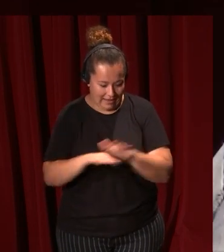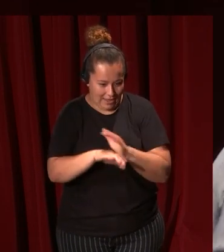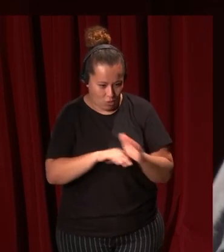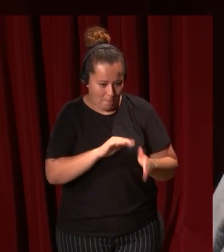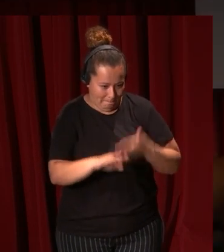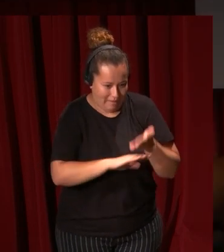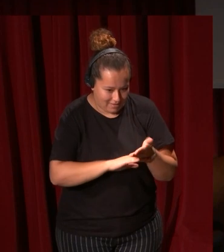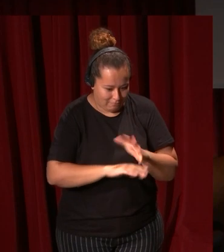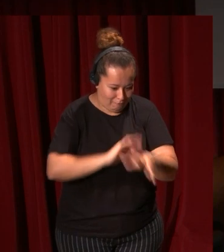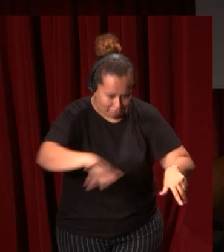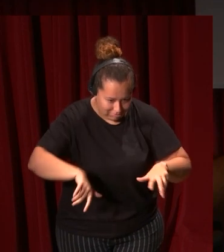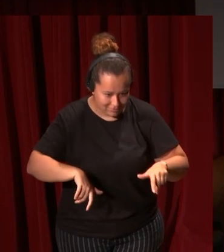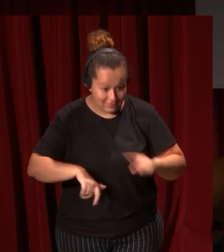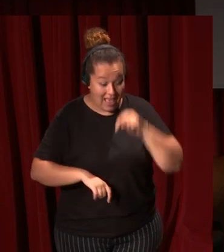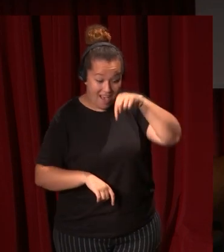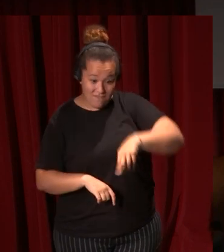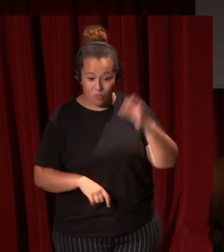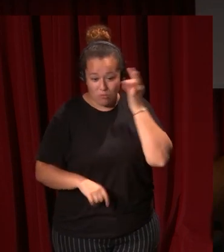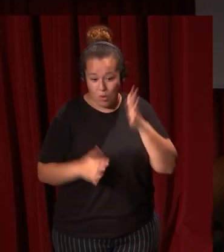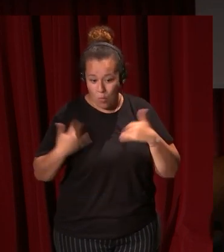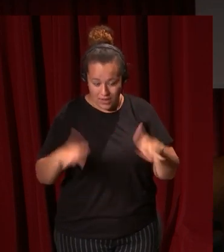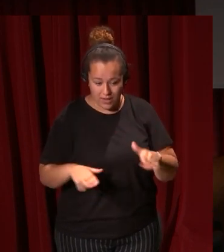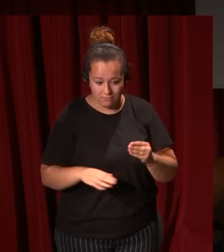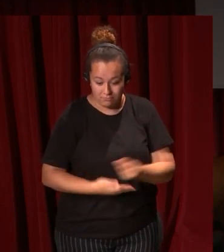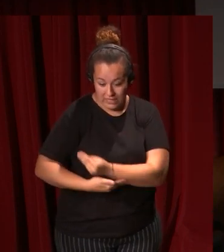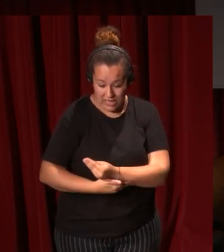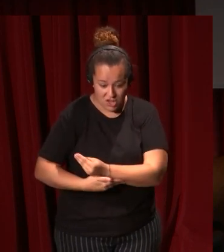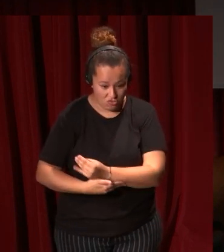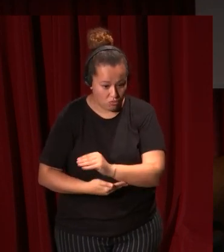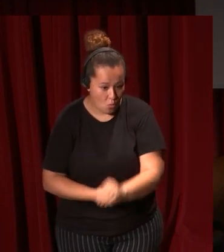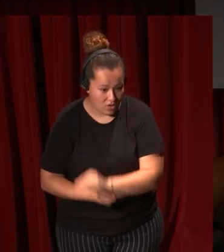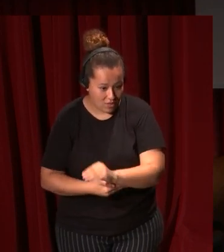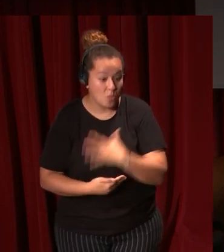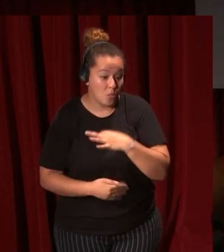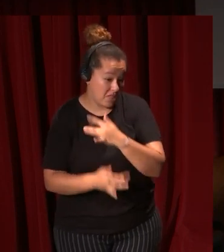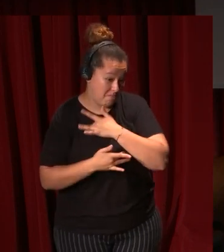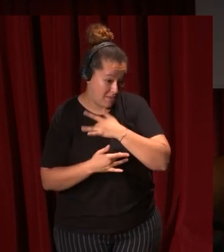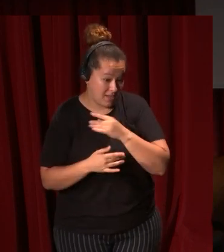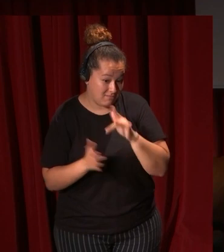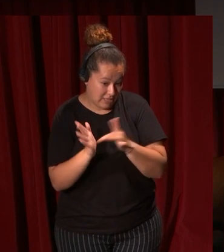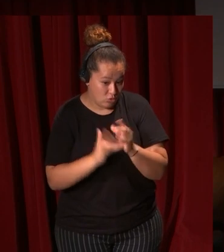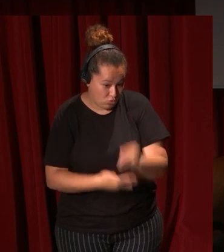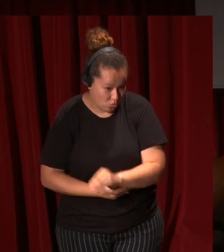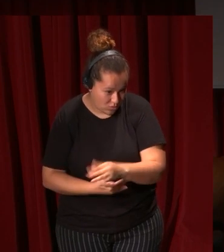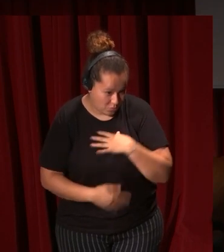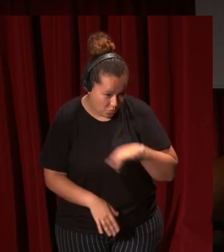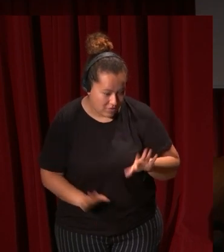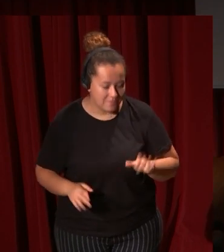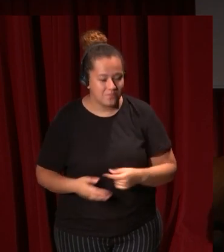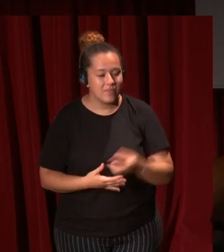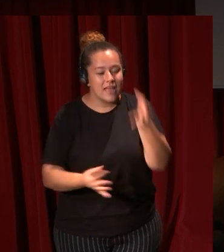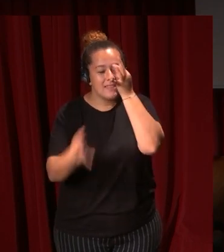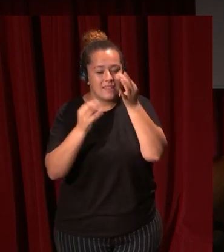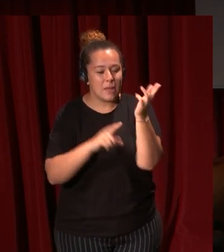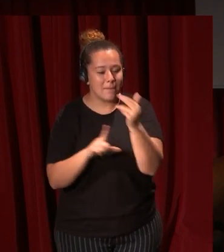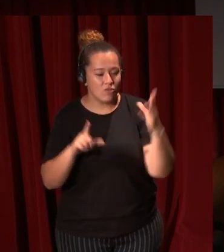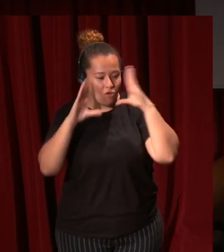mujer cualquiera que está cuidando un niño en la cuna que podría ser la virgen María cuidando al niño Jesús con un detalle que les gusta mucho